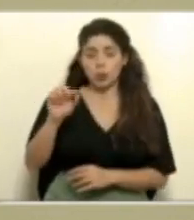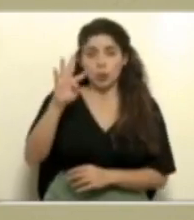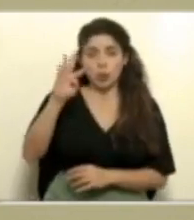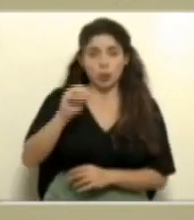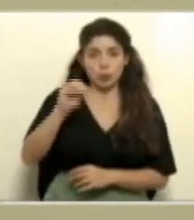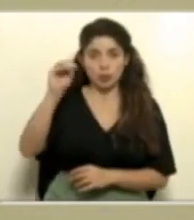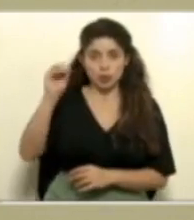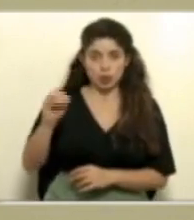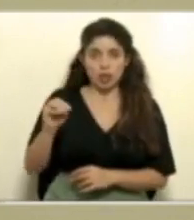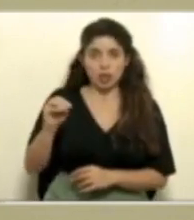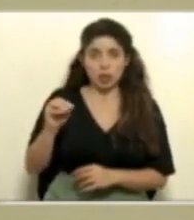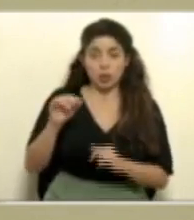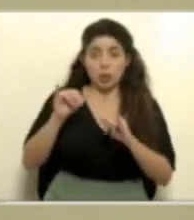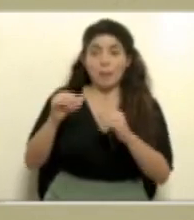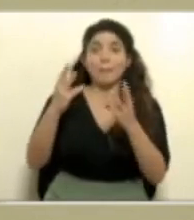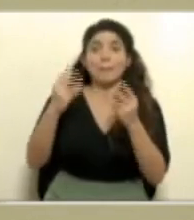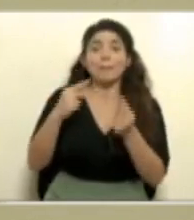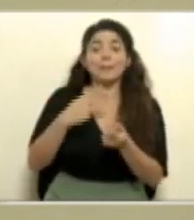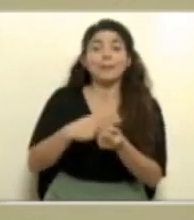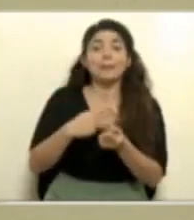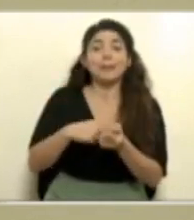en la disminución de hospitalizaciones.